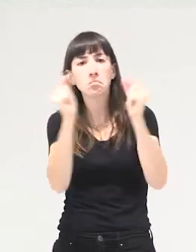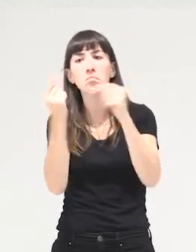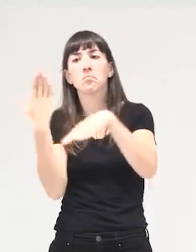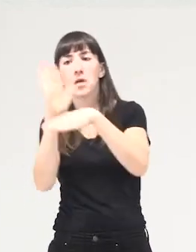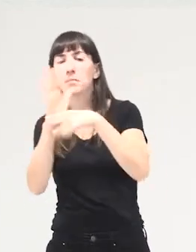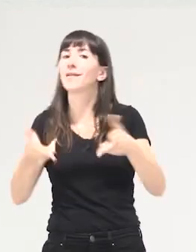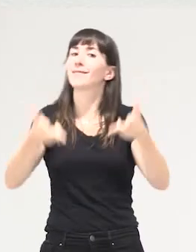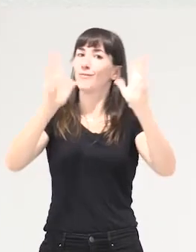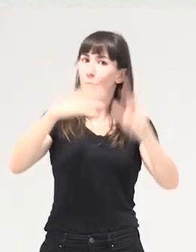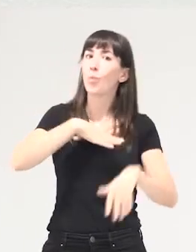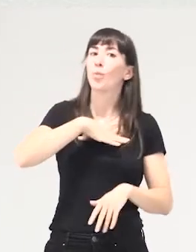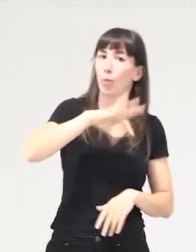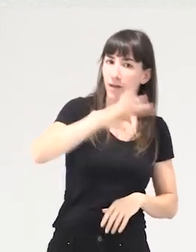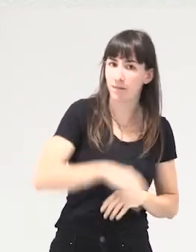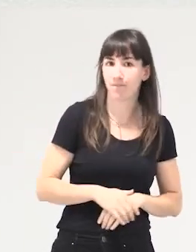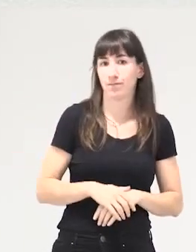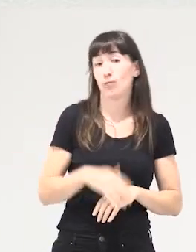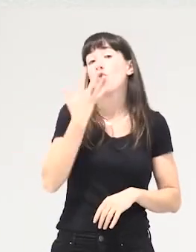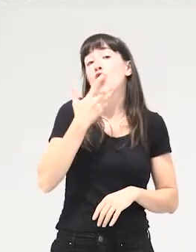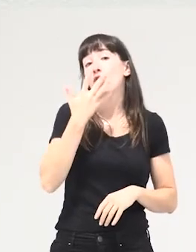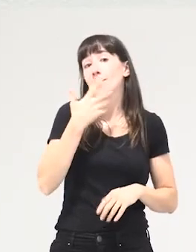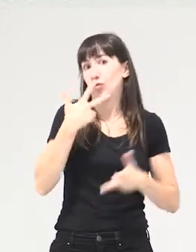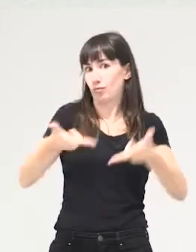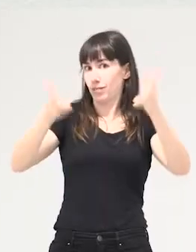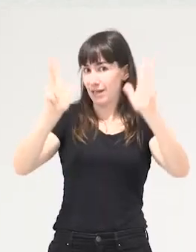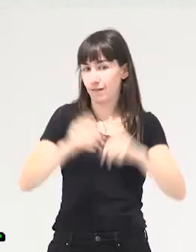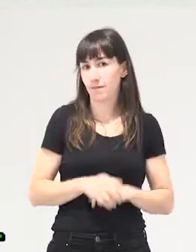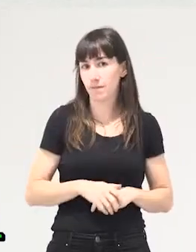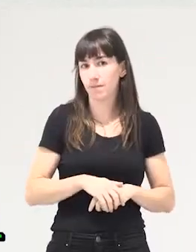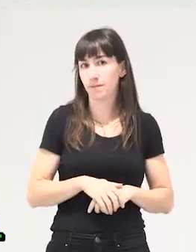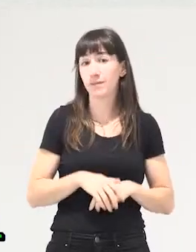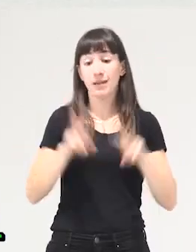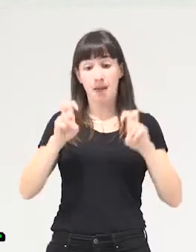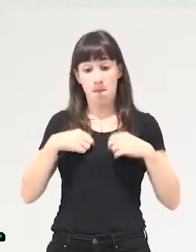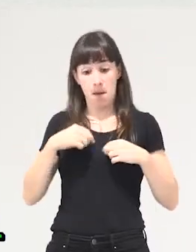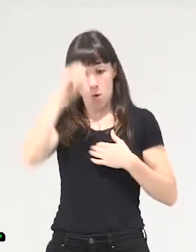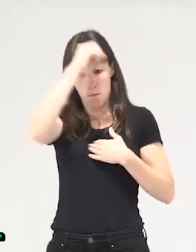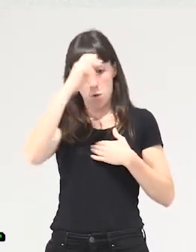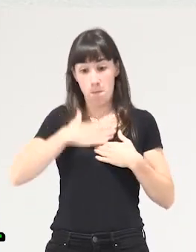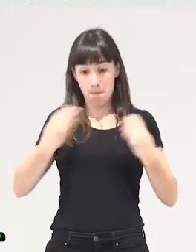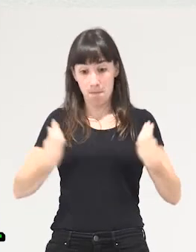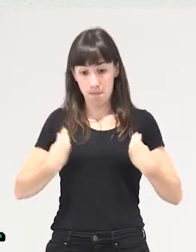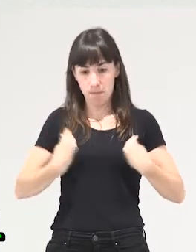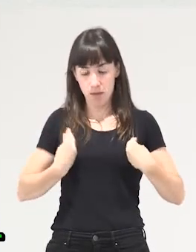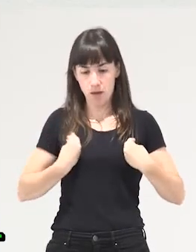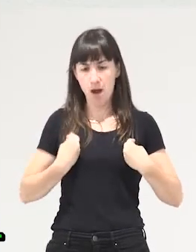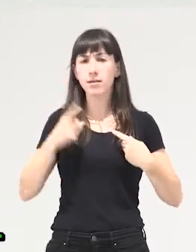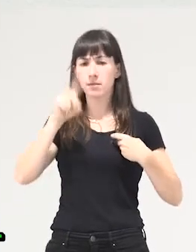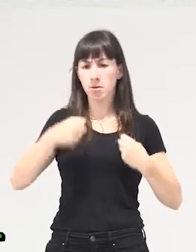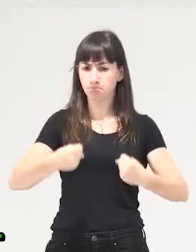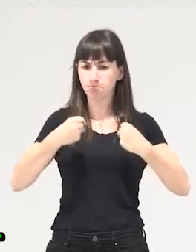el conocimiento hablar desde la vida tiene mucha potencia para tener esa mirada sistémica y hacer una